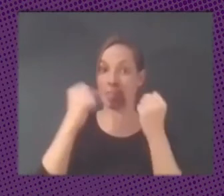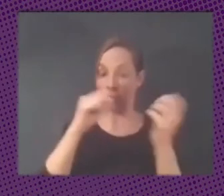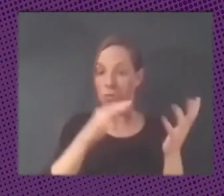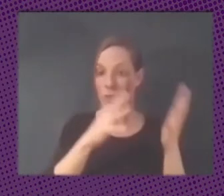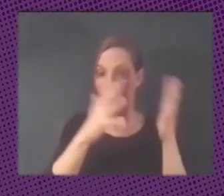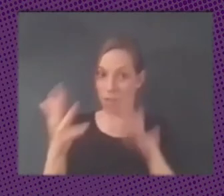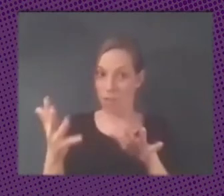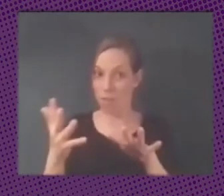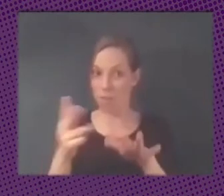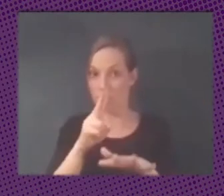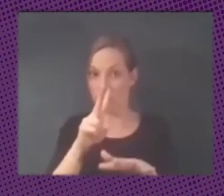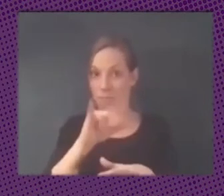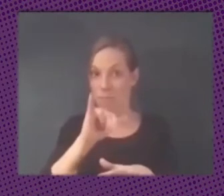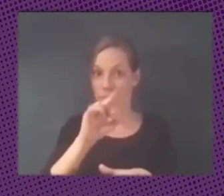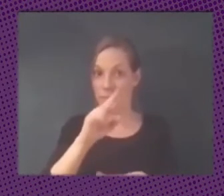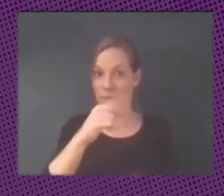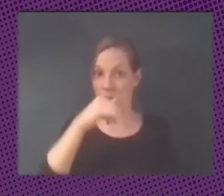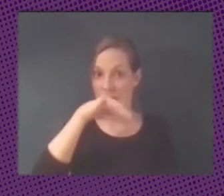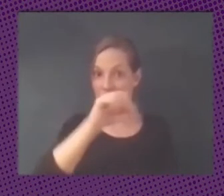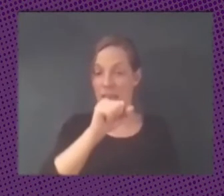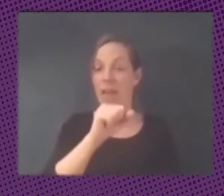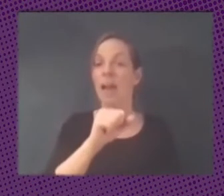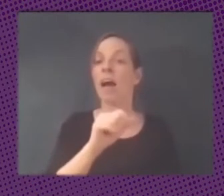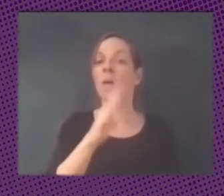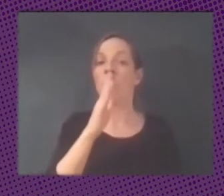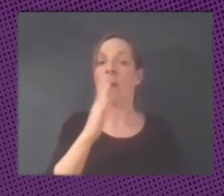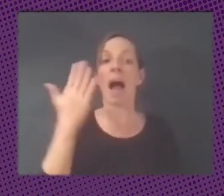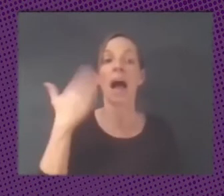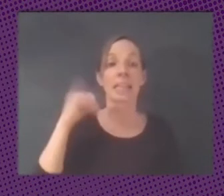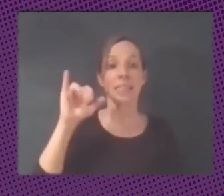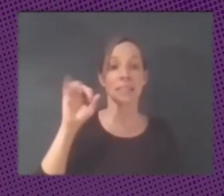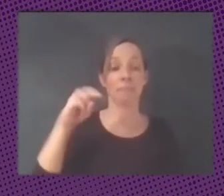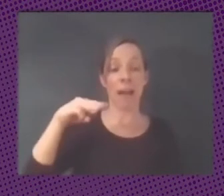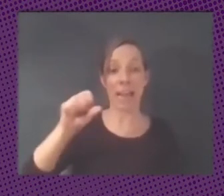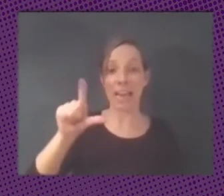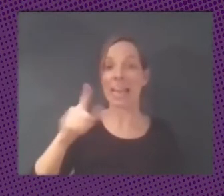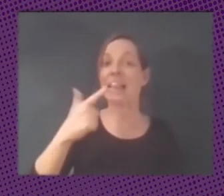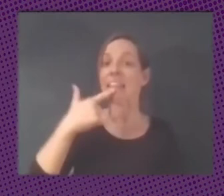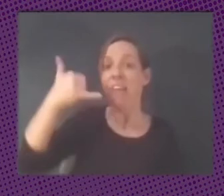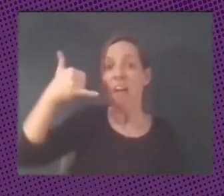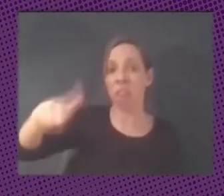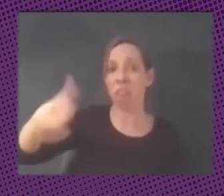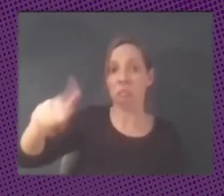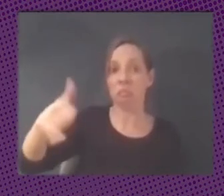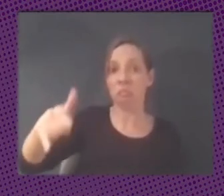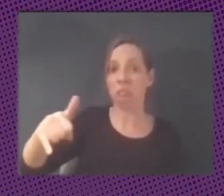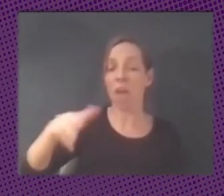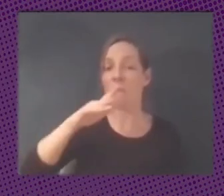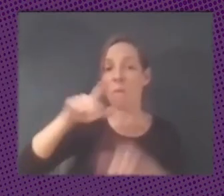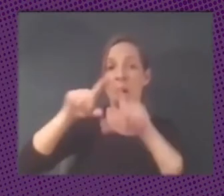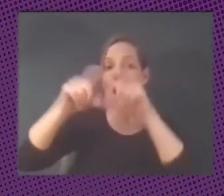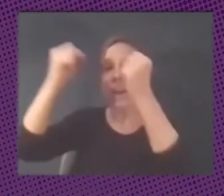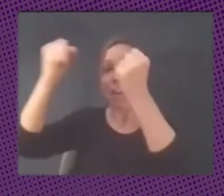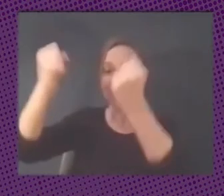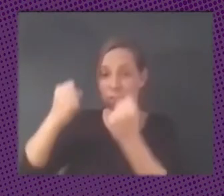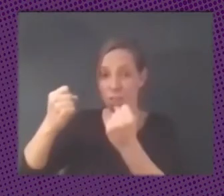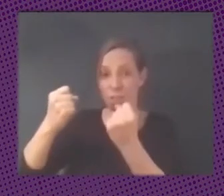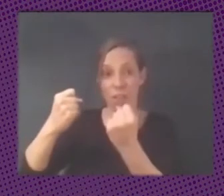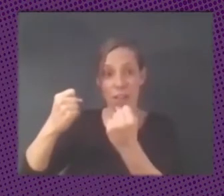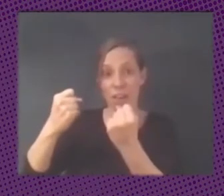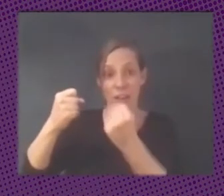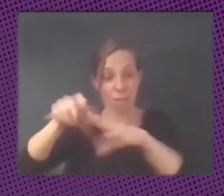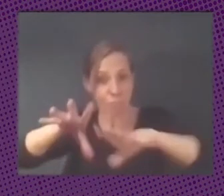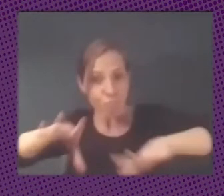y es que claro la debilidad que planteaba antes Ismael tenía que ver entre otras cosas con que no había una institucionalidad que hiciera valer